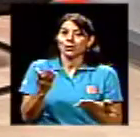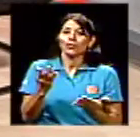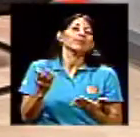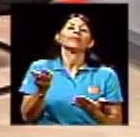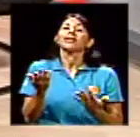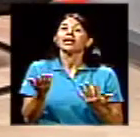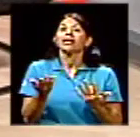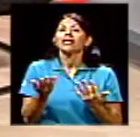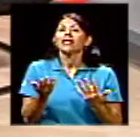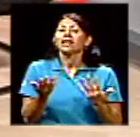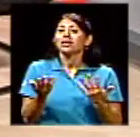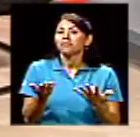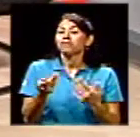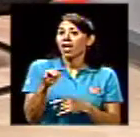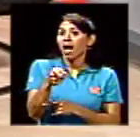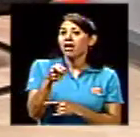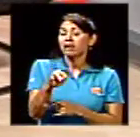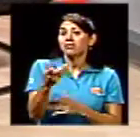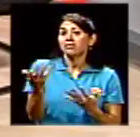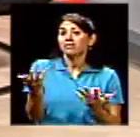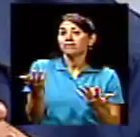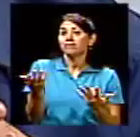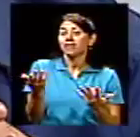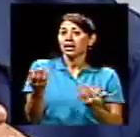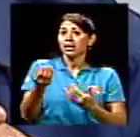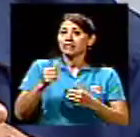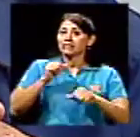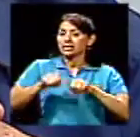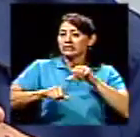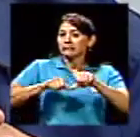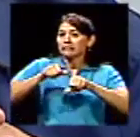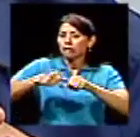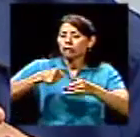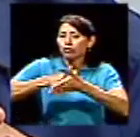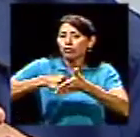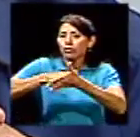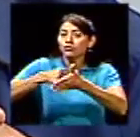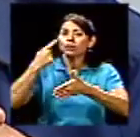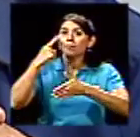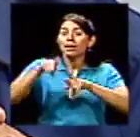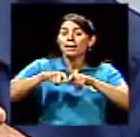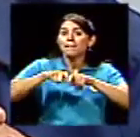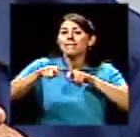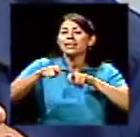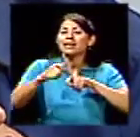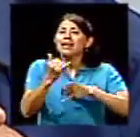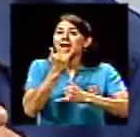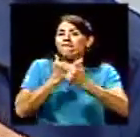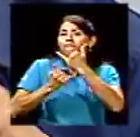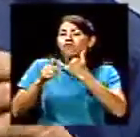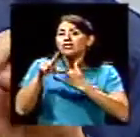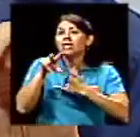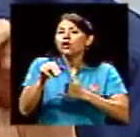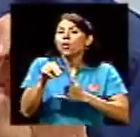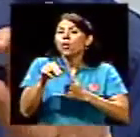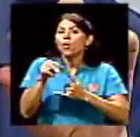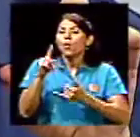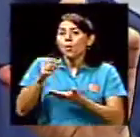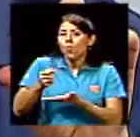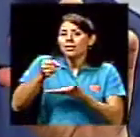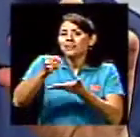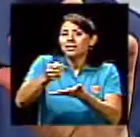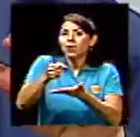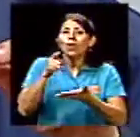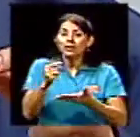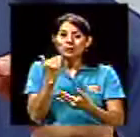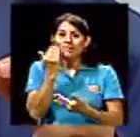ahí se han hecho esfuerzos para medir errores de no muestreo. Y eso se ha facilitado con la encuesta de esta continua de